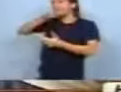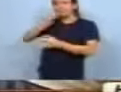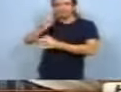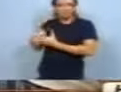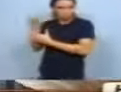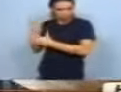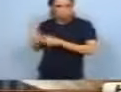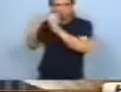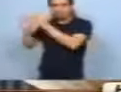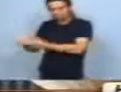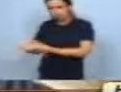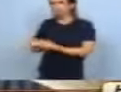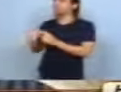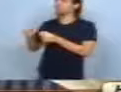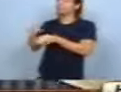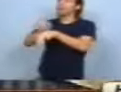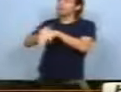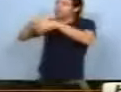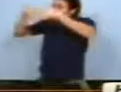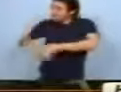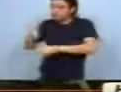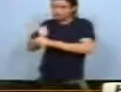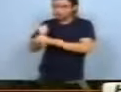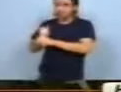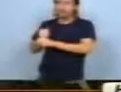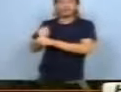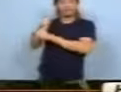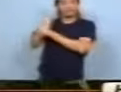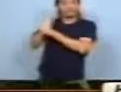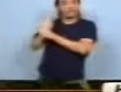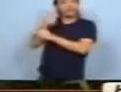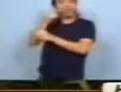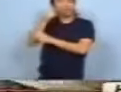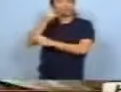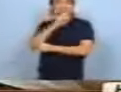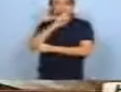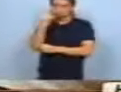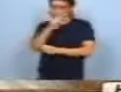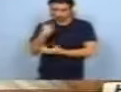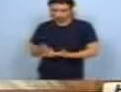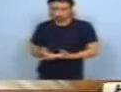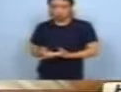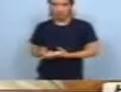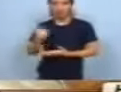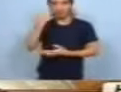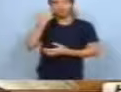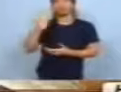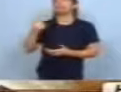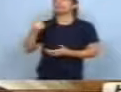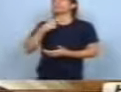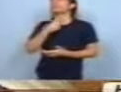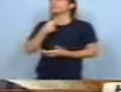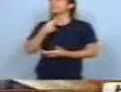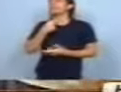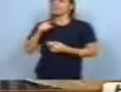un horario muy estricto, y trabajan hombres y mujeres. Y como es muy sencillo implosionar